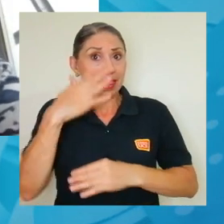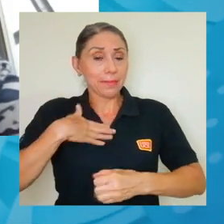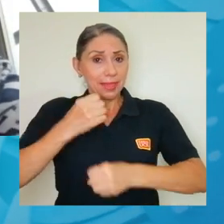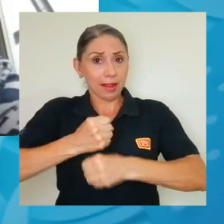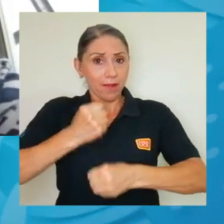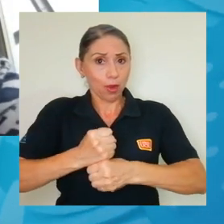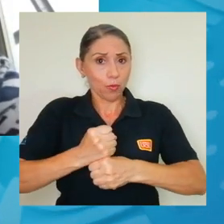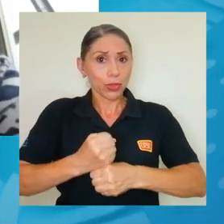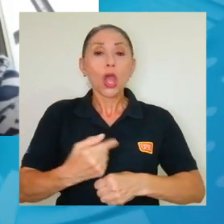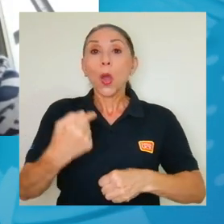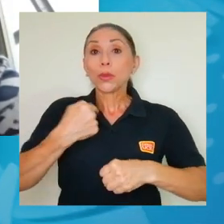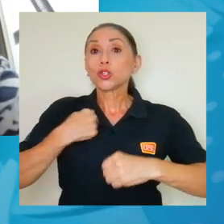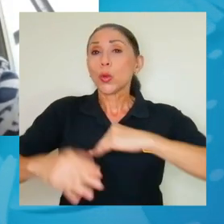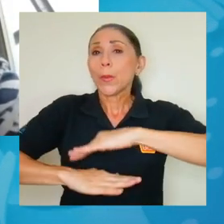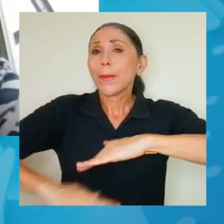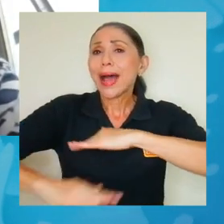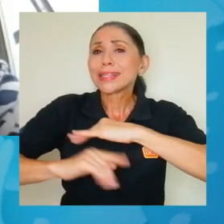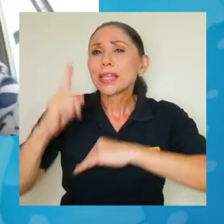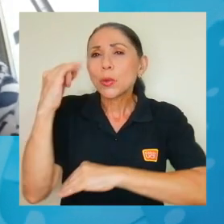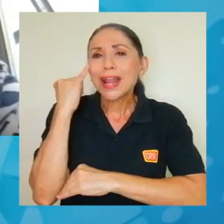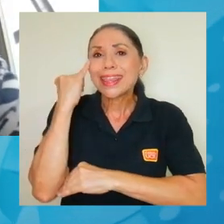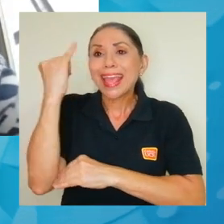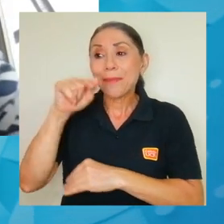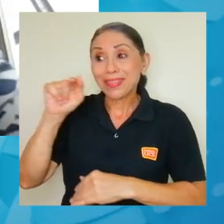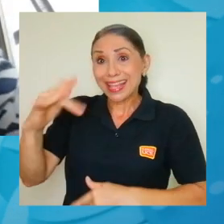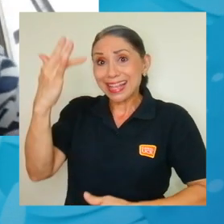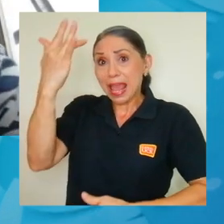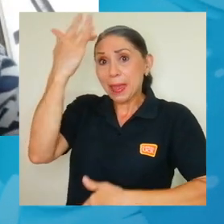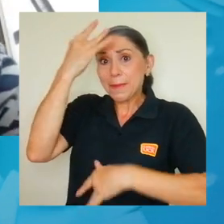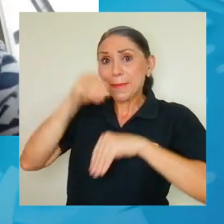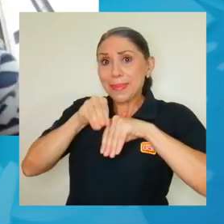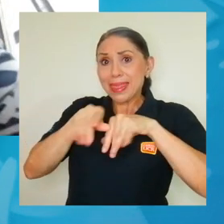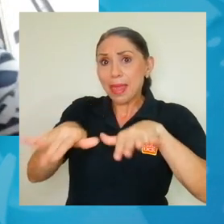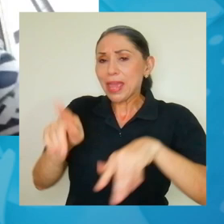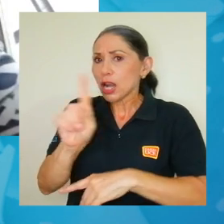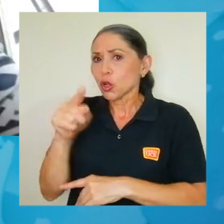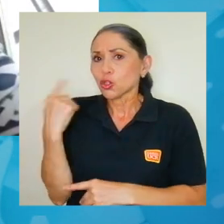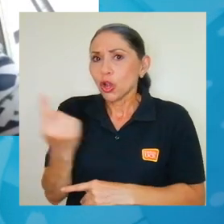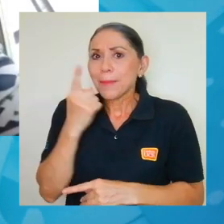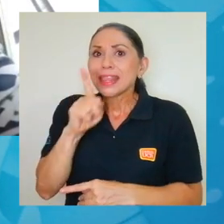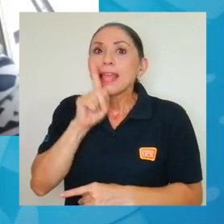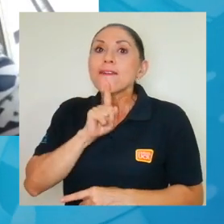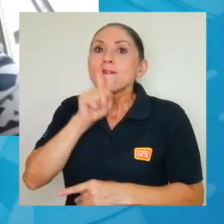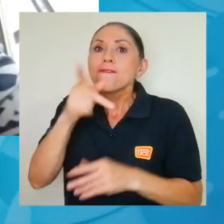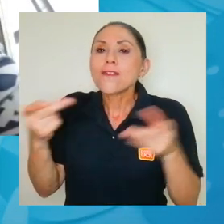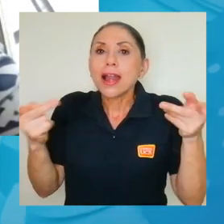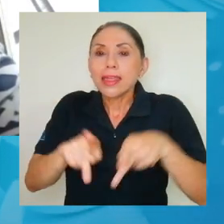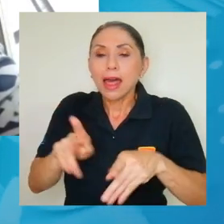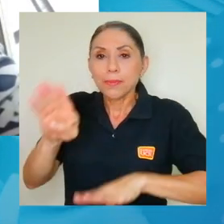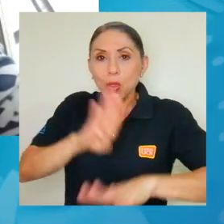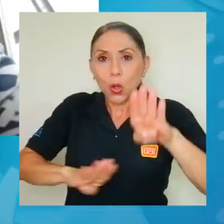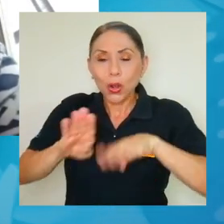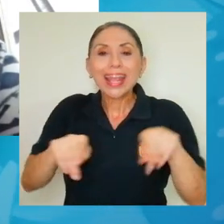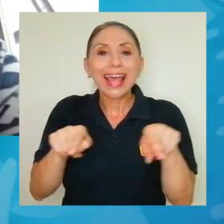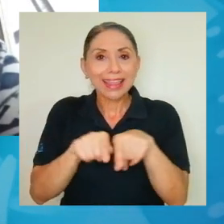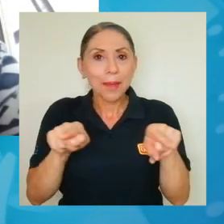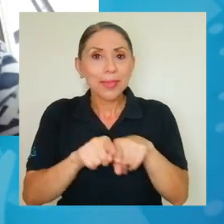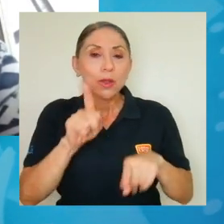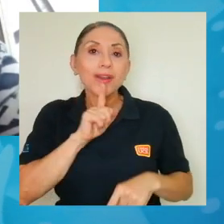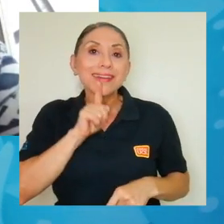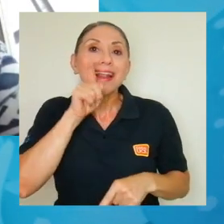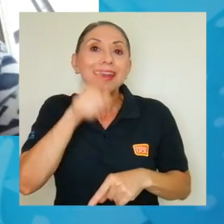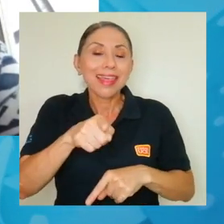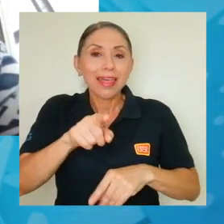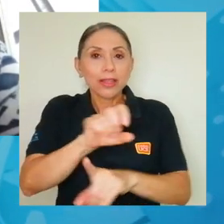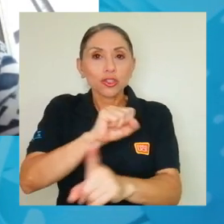yo parto de la idea de que la epidemia o la enfermedad no solo fue una realidad biológica, sino también una realidad